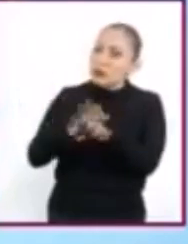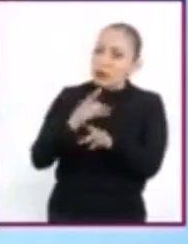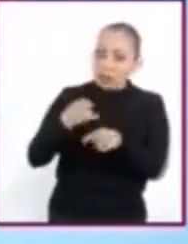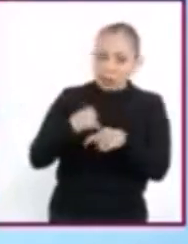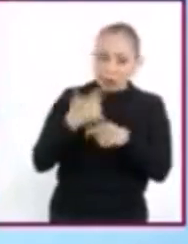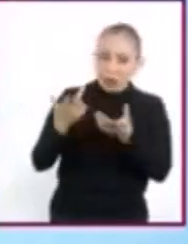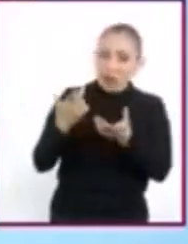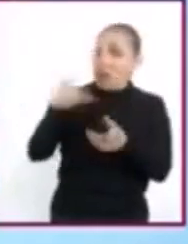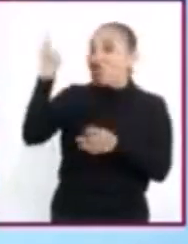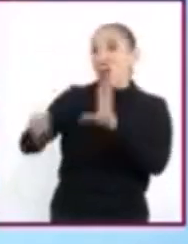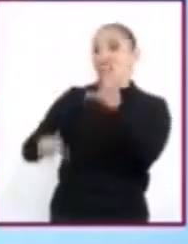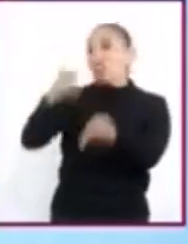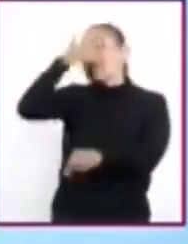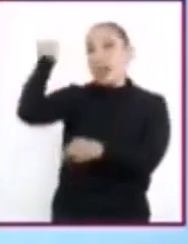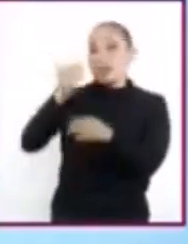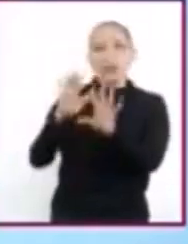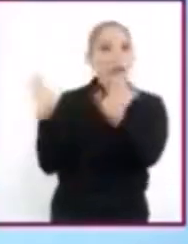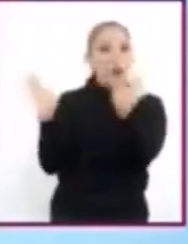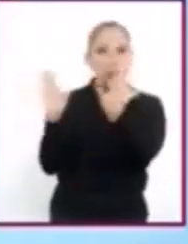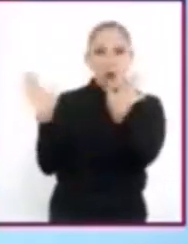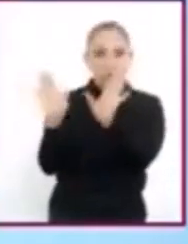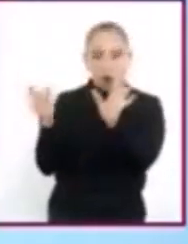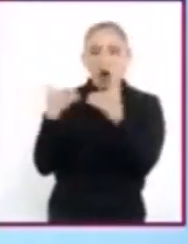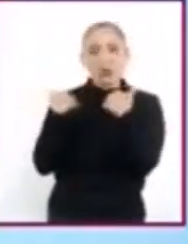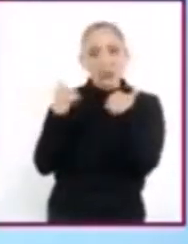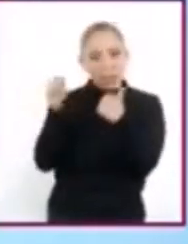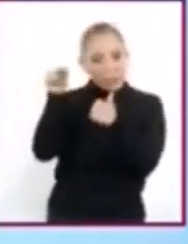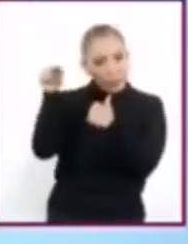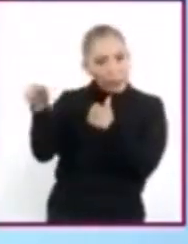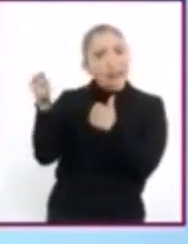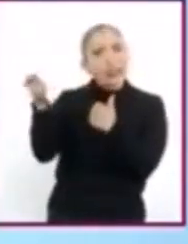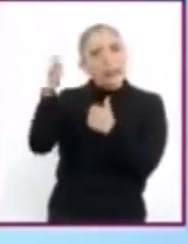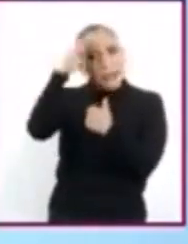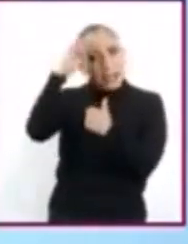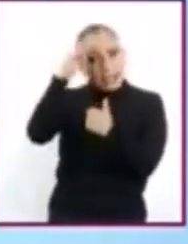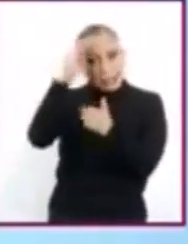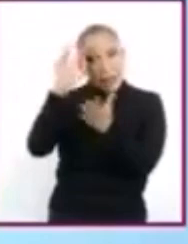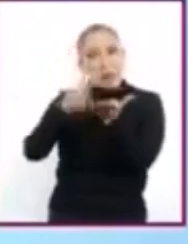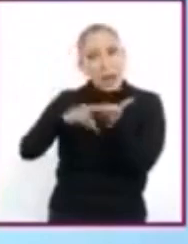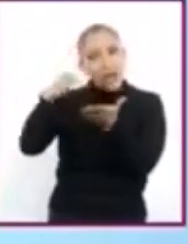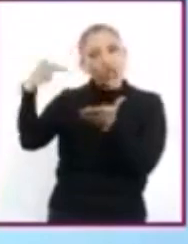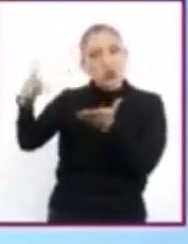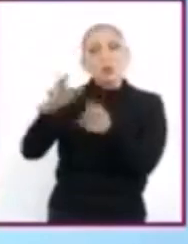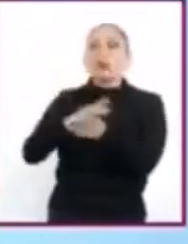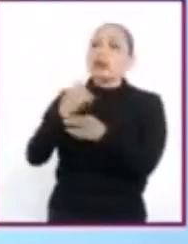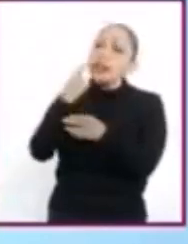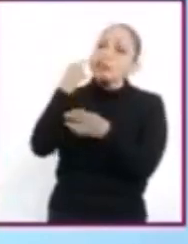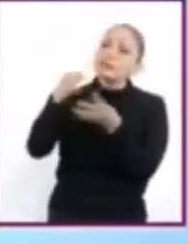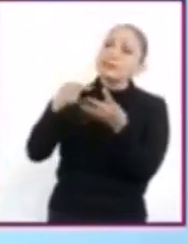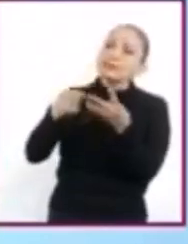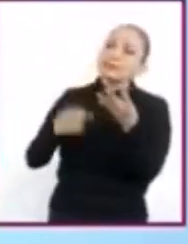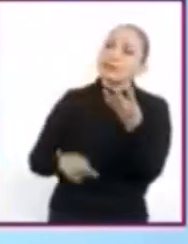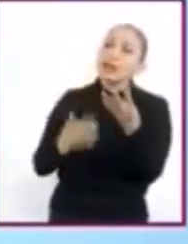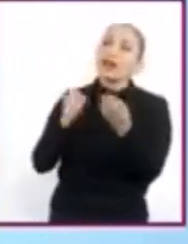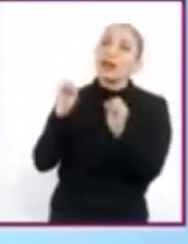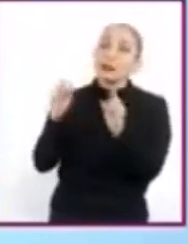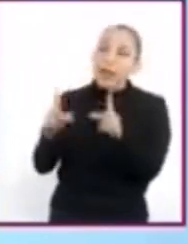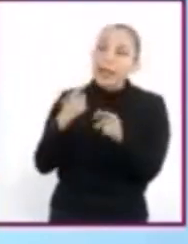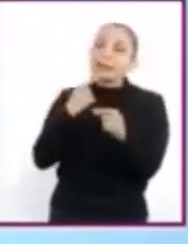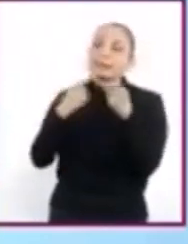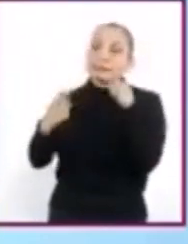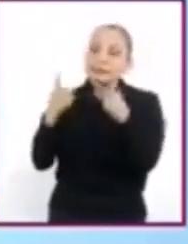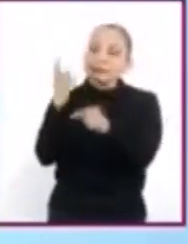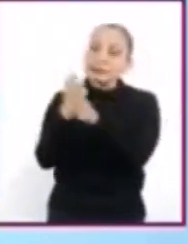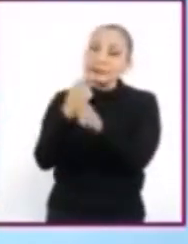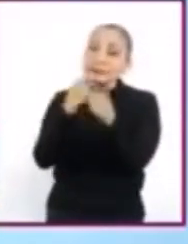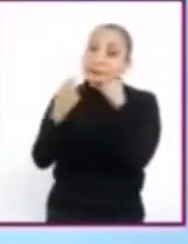descalifiquen a la otra persona e intenten comprender su punto de vista. Valoren sus razones, apelen al diálogo, poniendo por